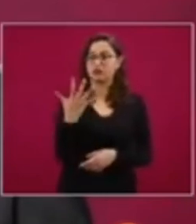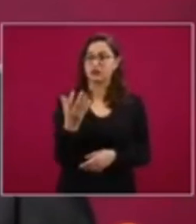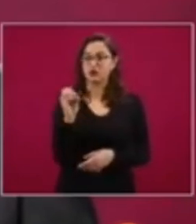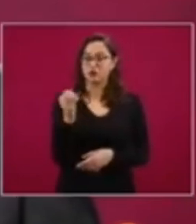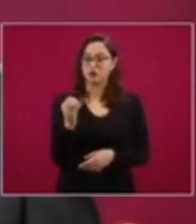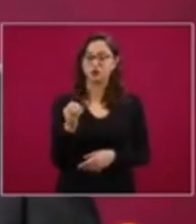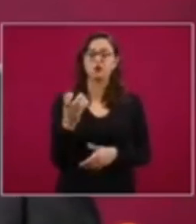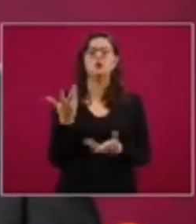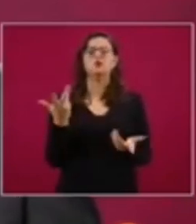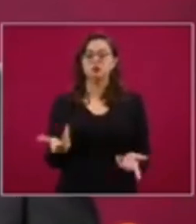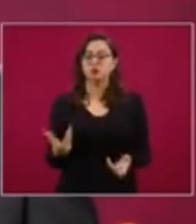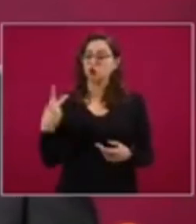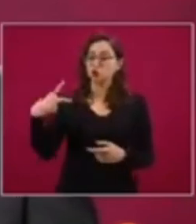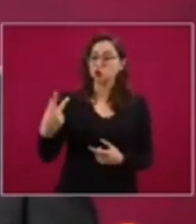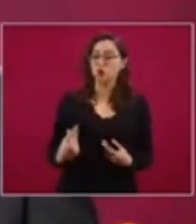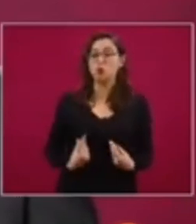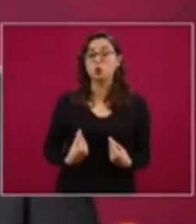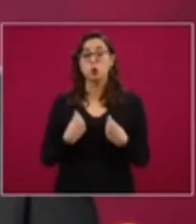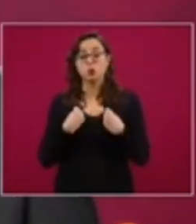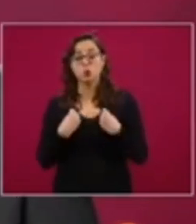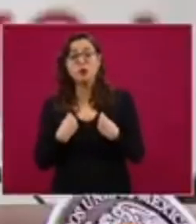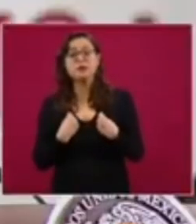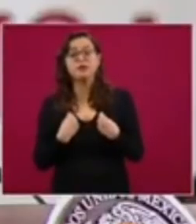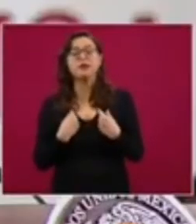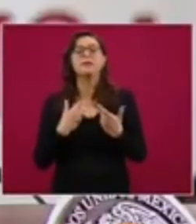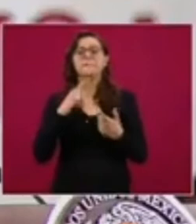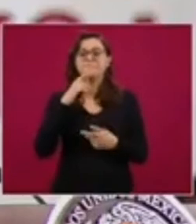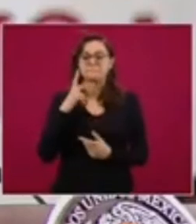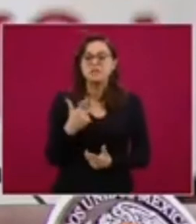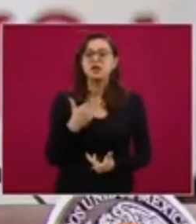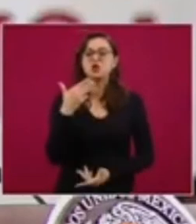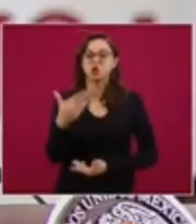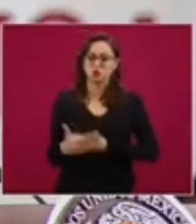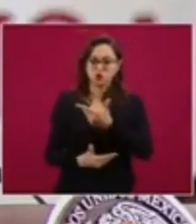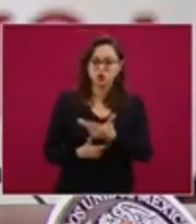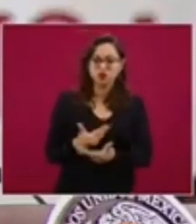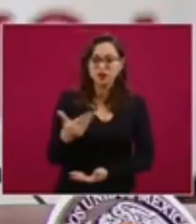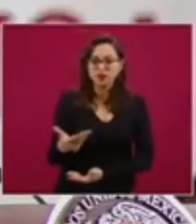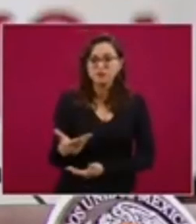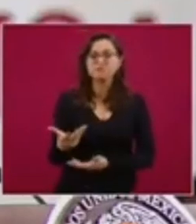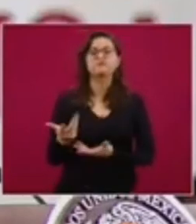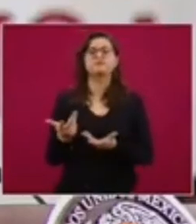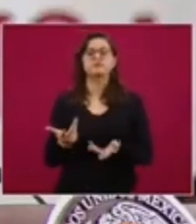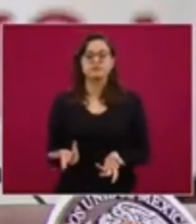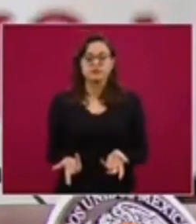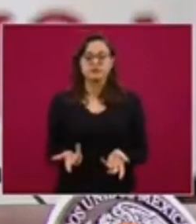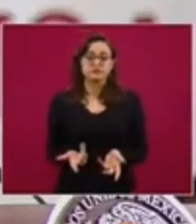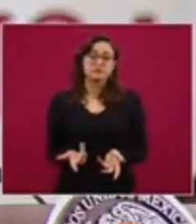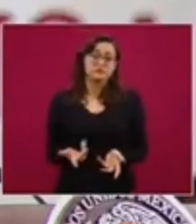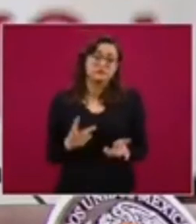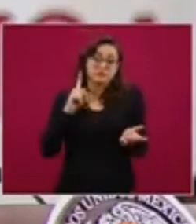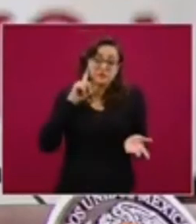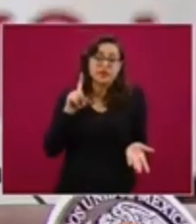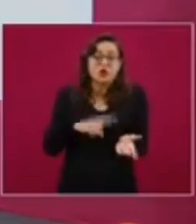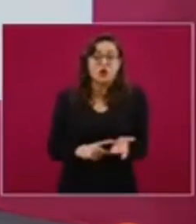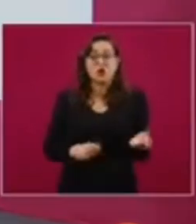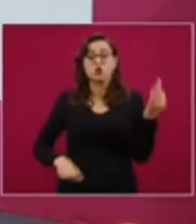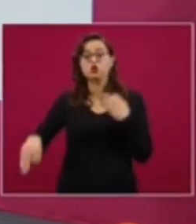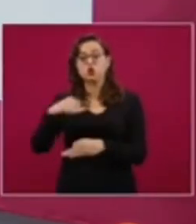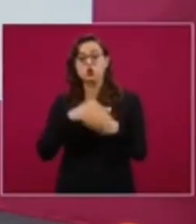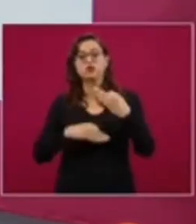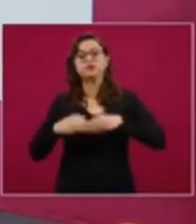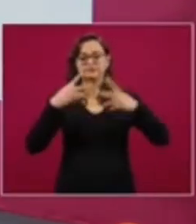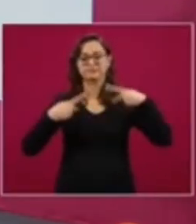sus vidas, en la forma de tener mayores servicios a nuestra disposición y creo que todo mundo